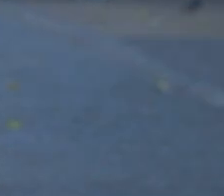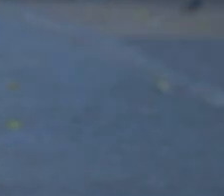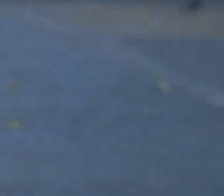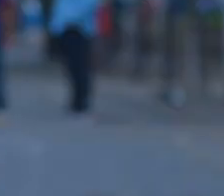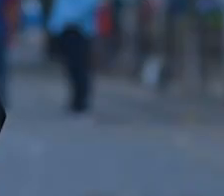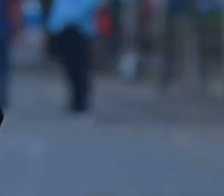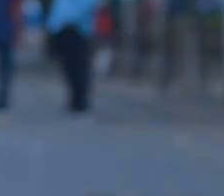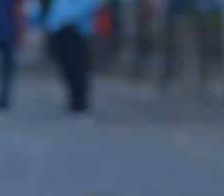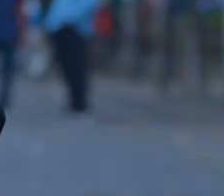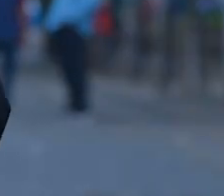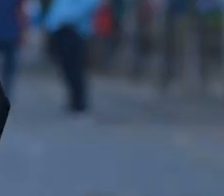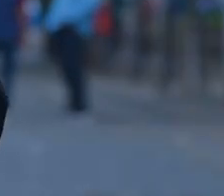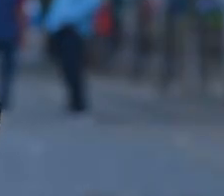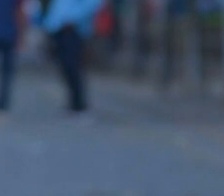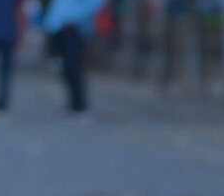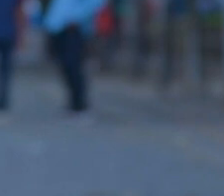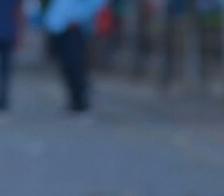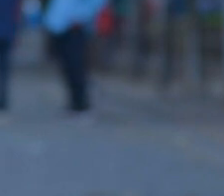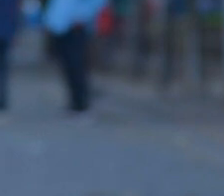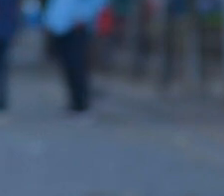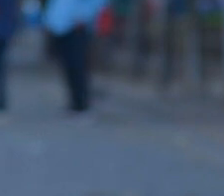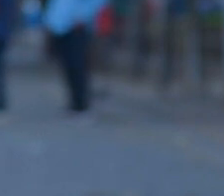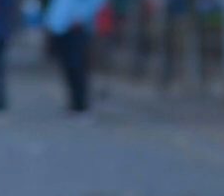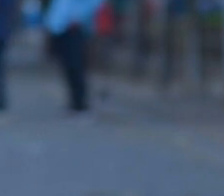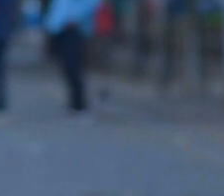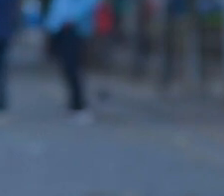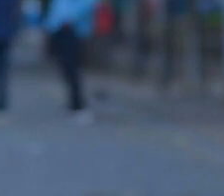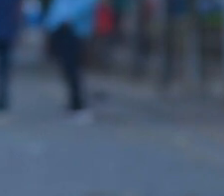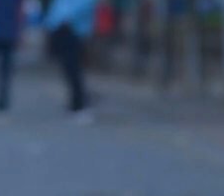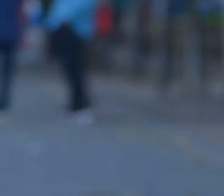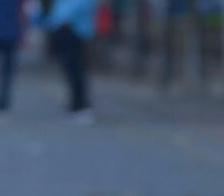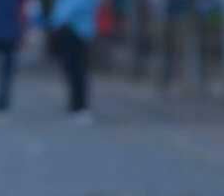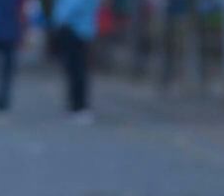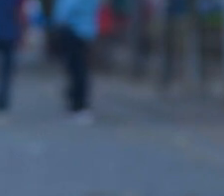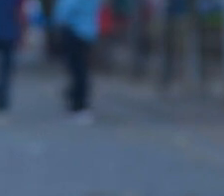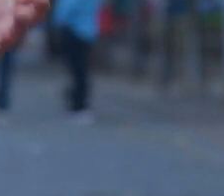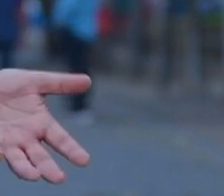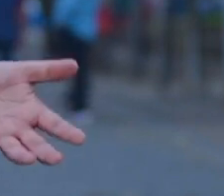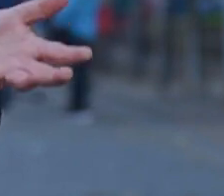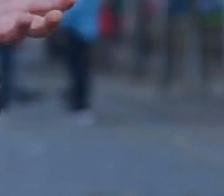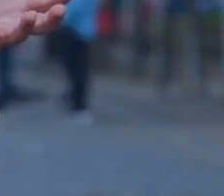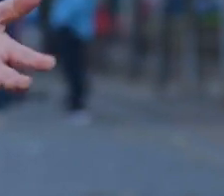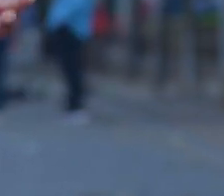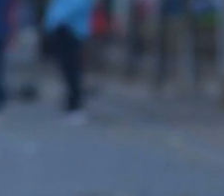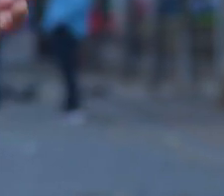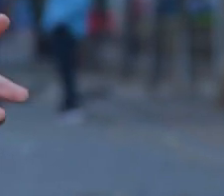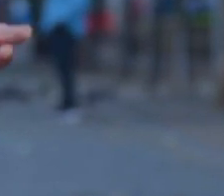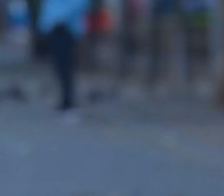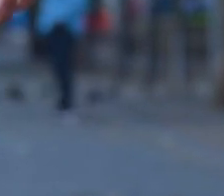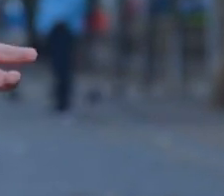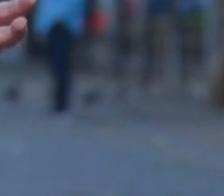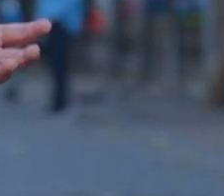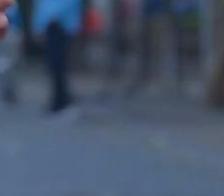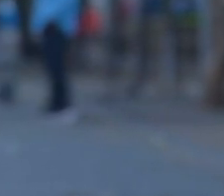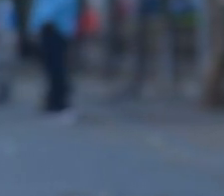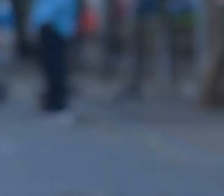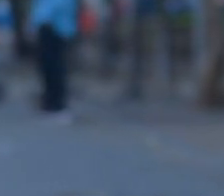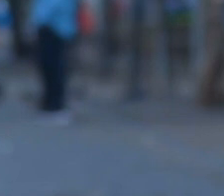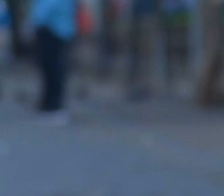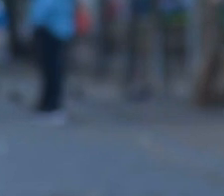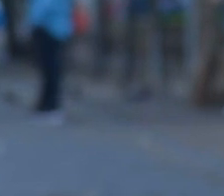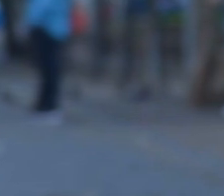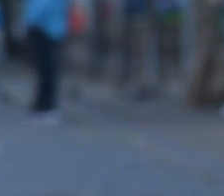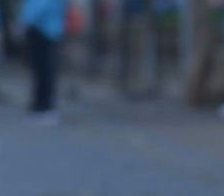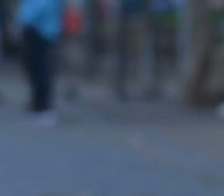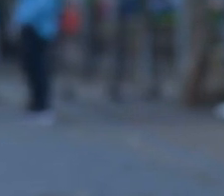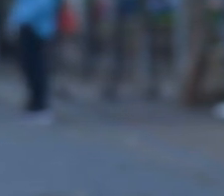kilovatios pasarán a pagar la tarifa social de energía eléctrica que implica una reducción de hasta el 80